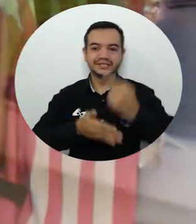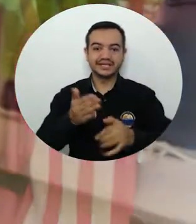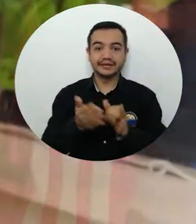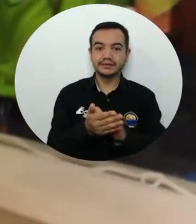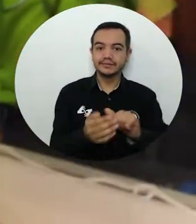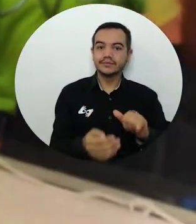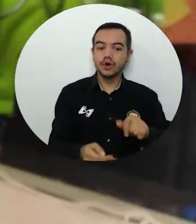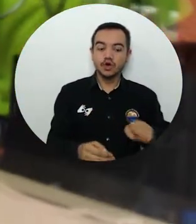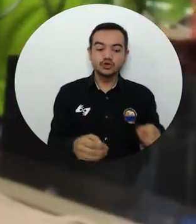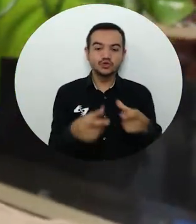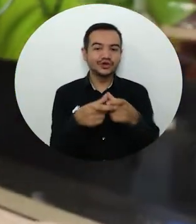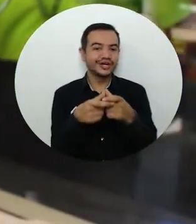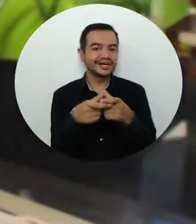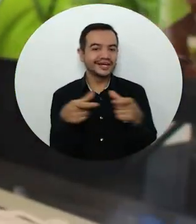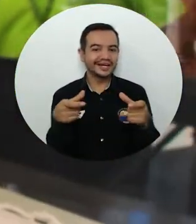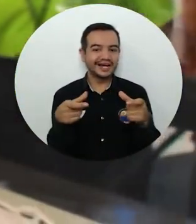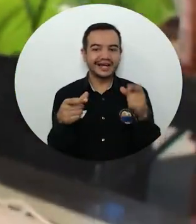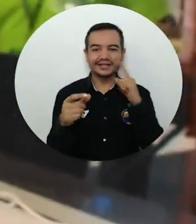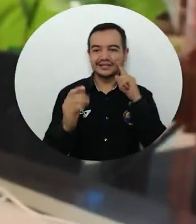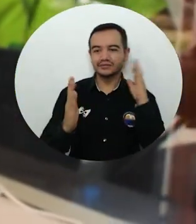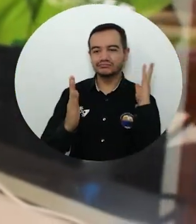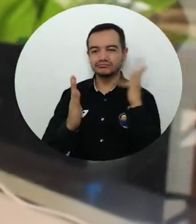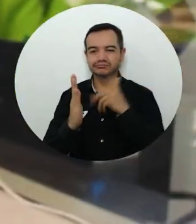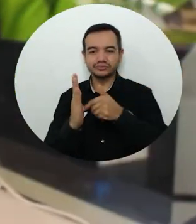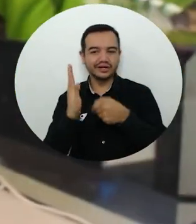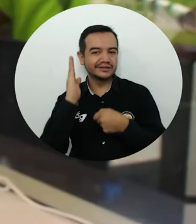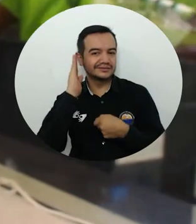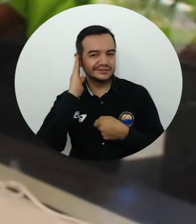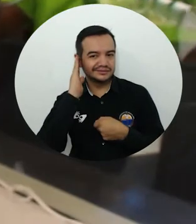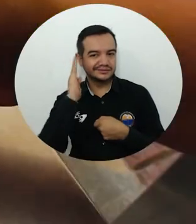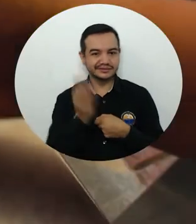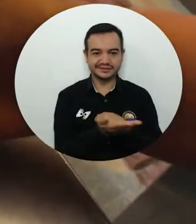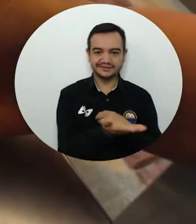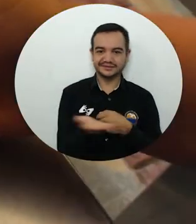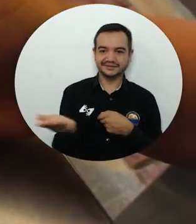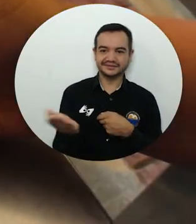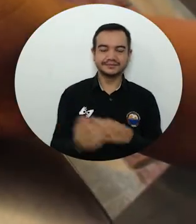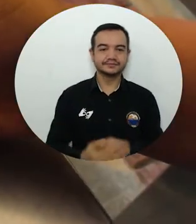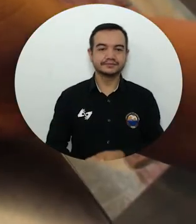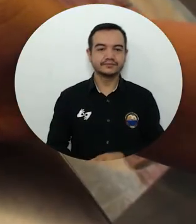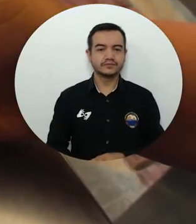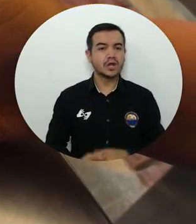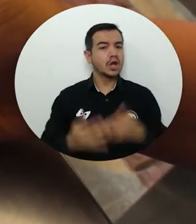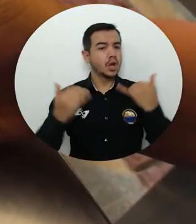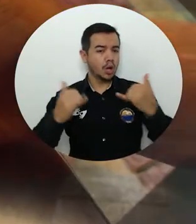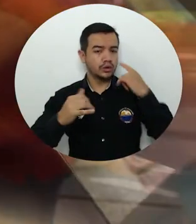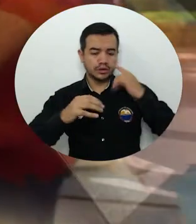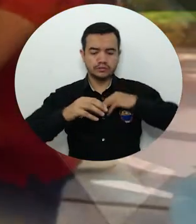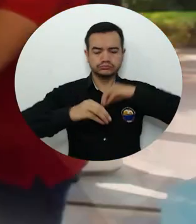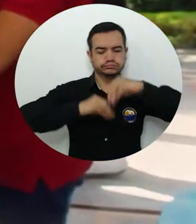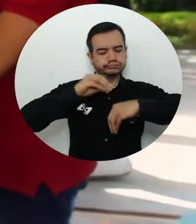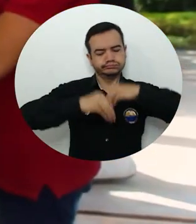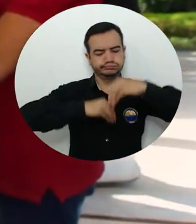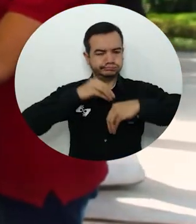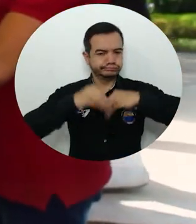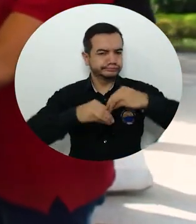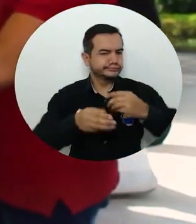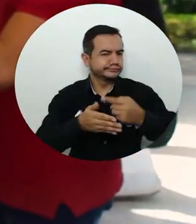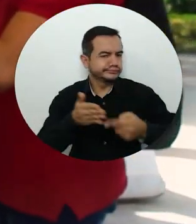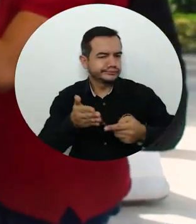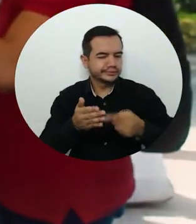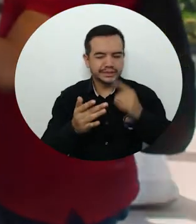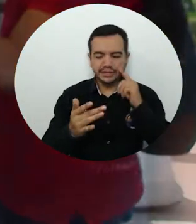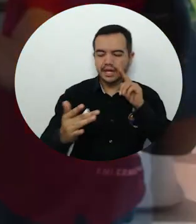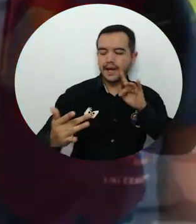utilización del carnet digital para la comunidad académica. Se han hecho algunas aplicaciones tendientes a la mejora